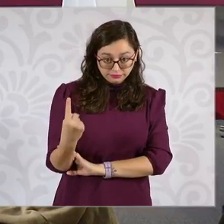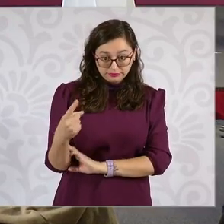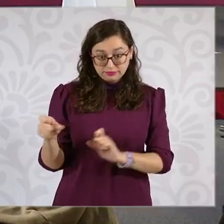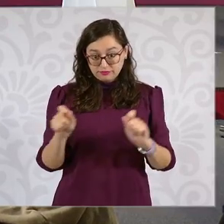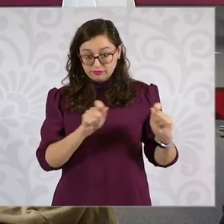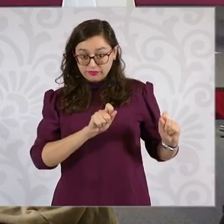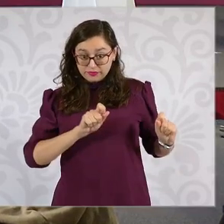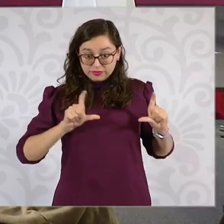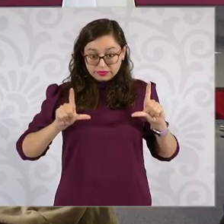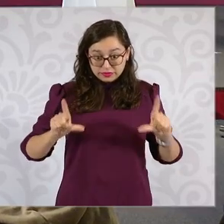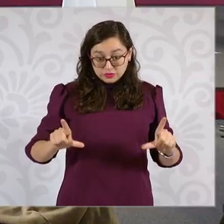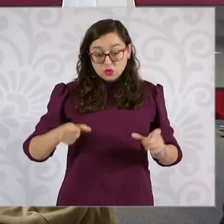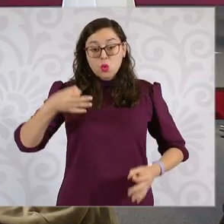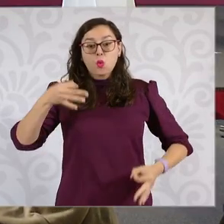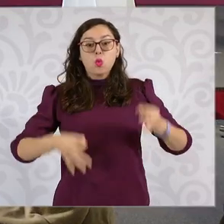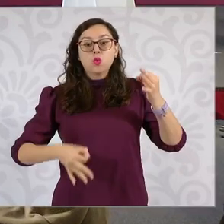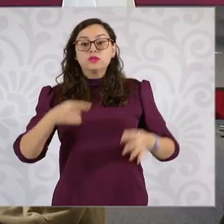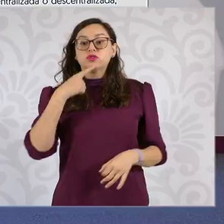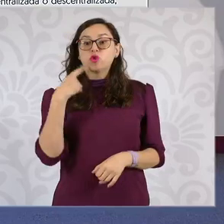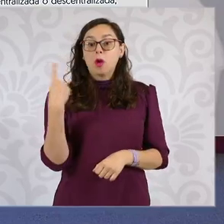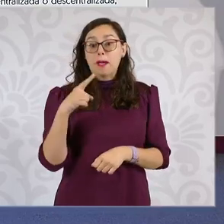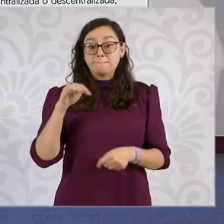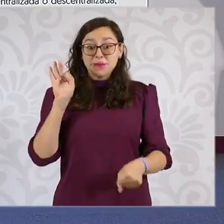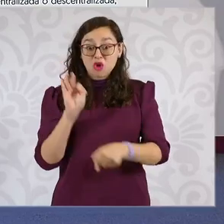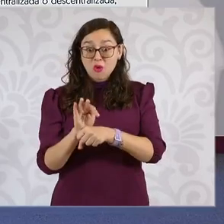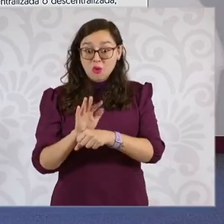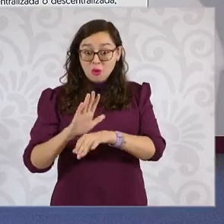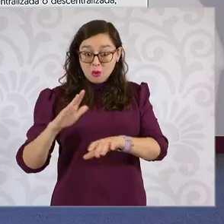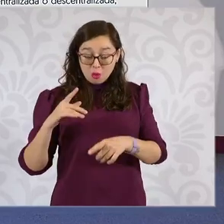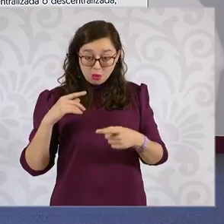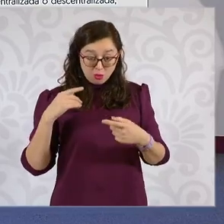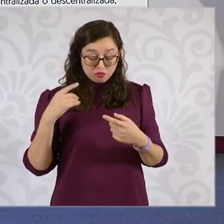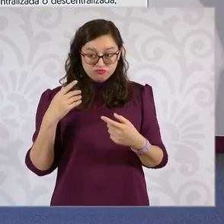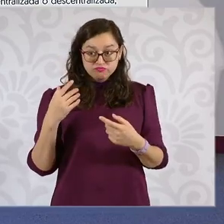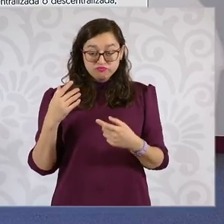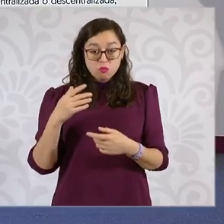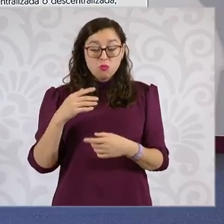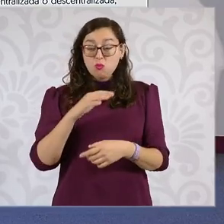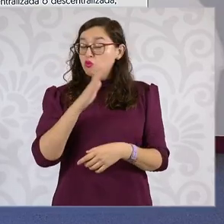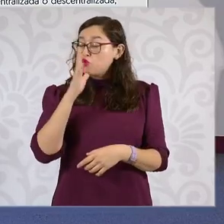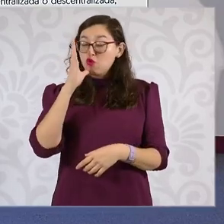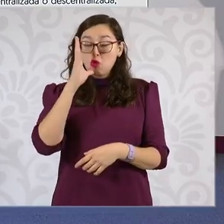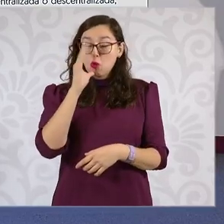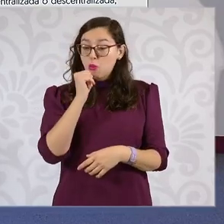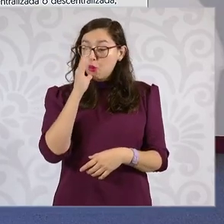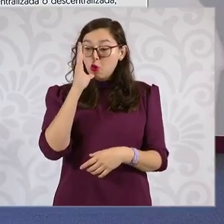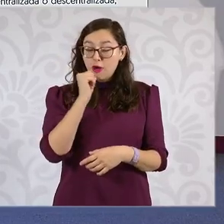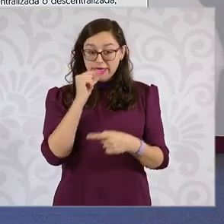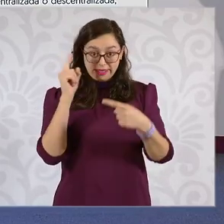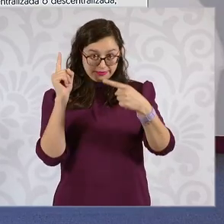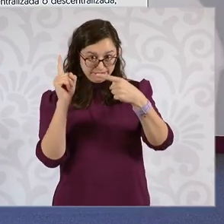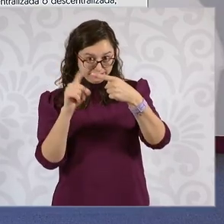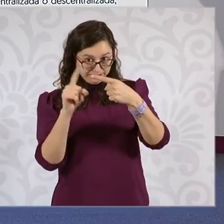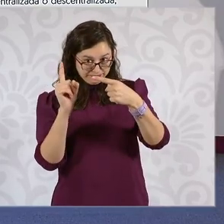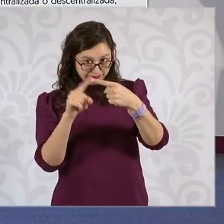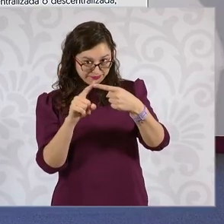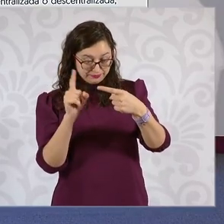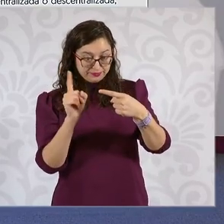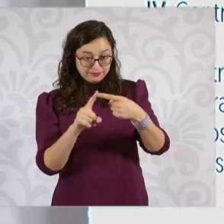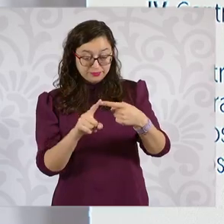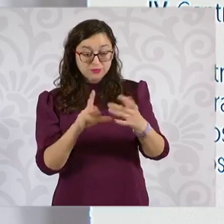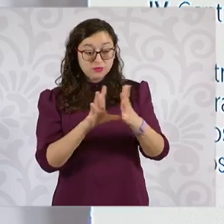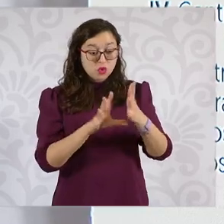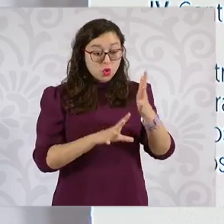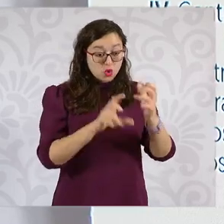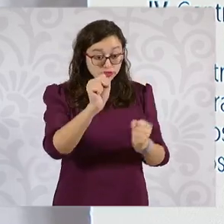el juicio de amparo es improcedente, uno. No, contradicciones o reformas